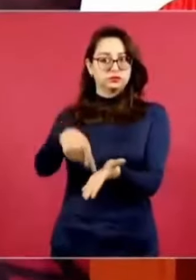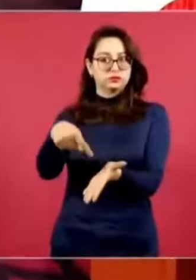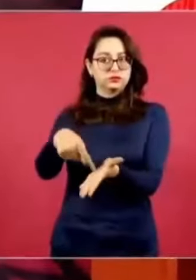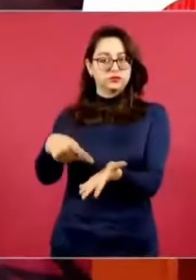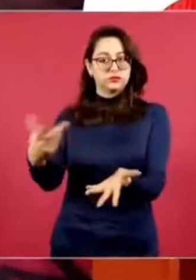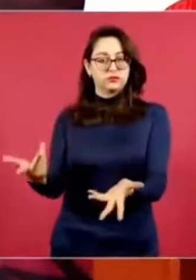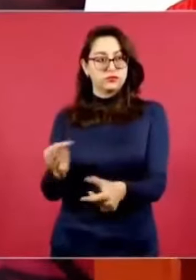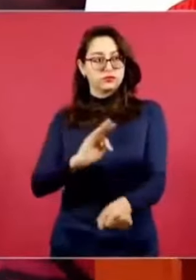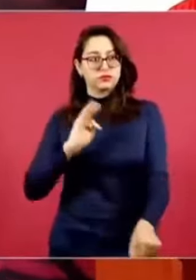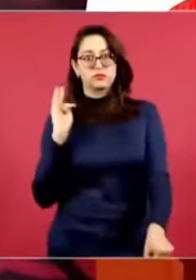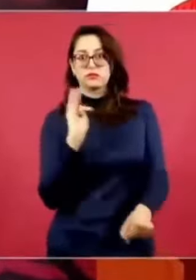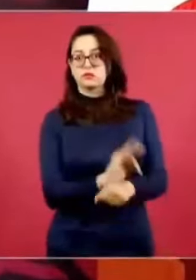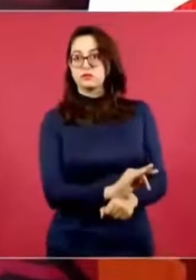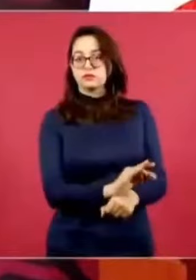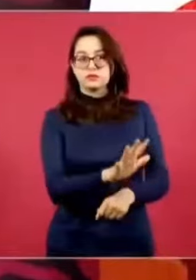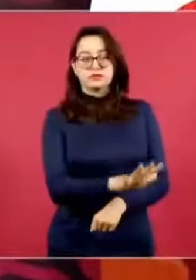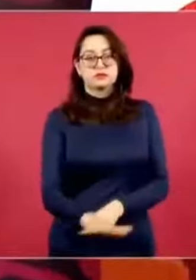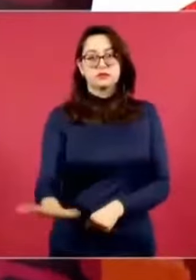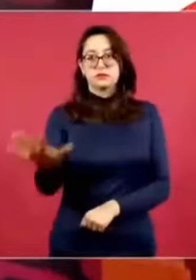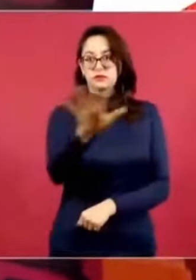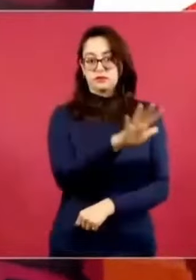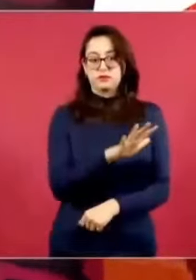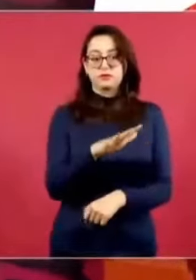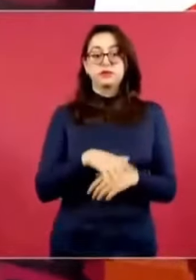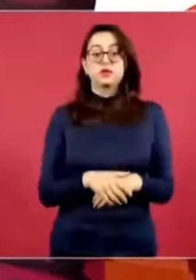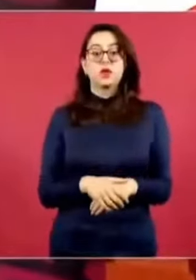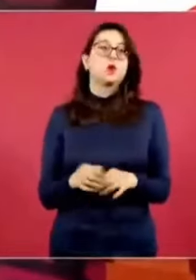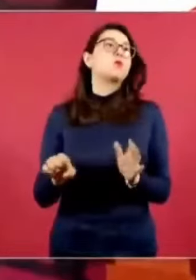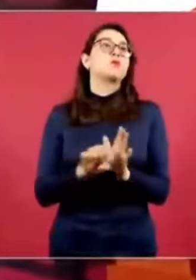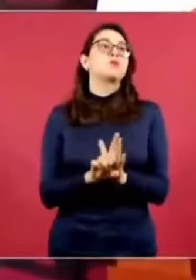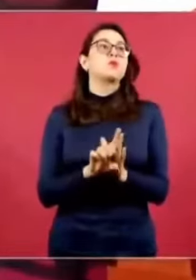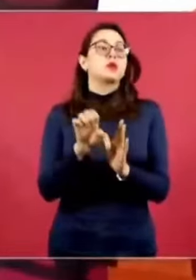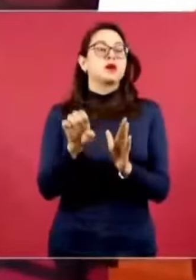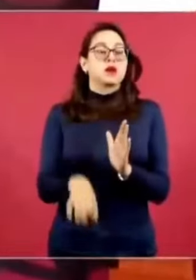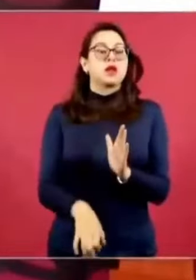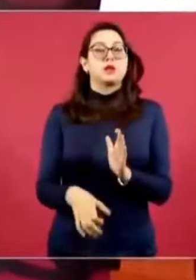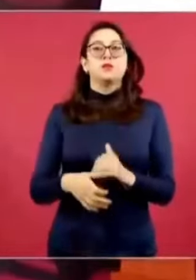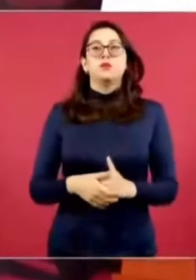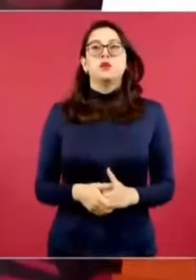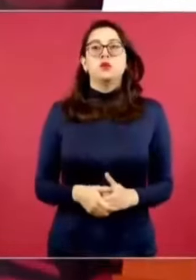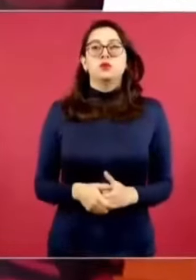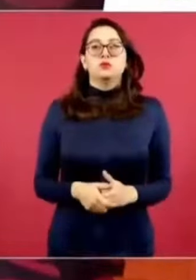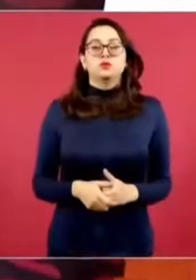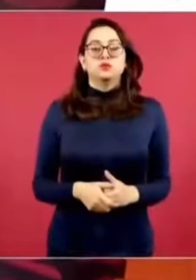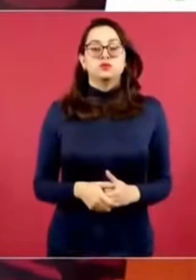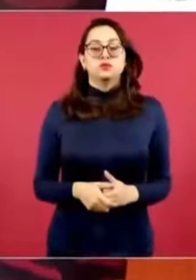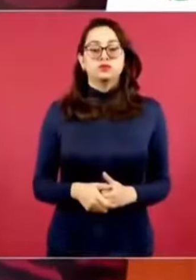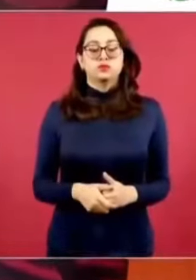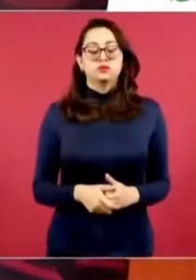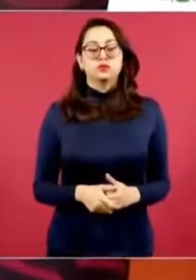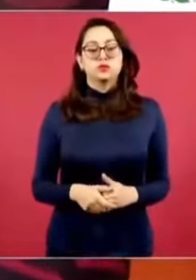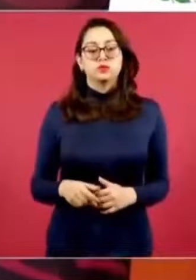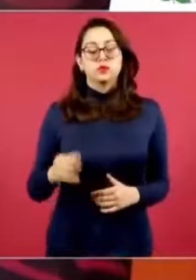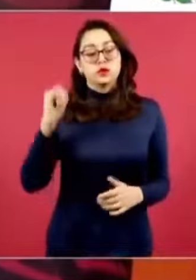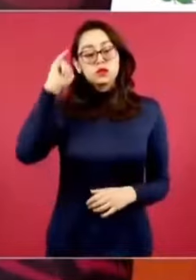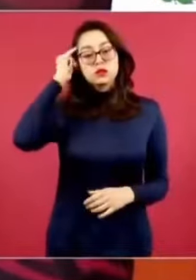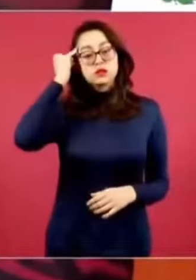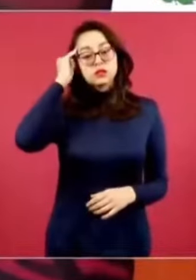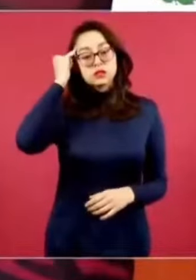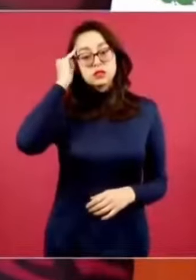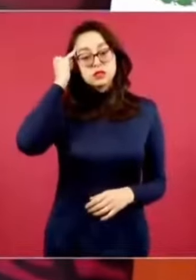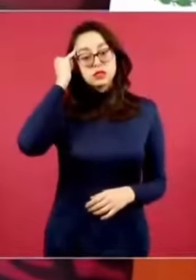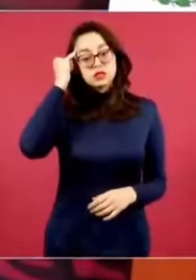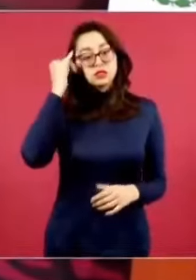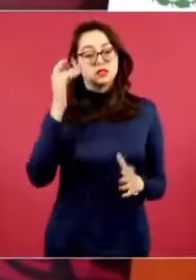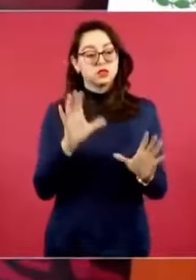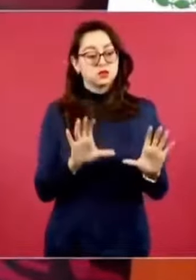todo lo que tiene que ver con el derecho de los pueblos originarios, tanto